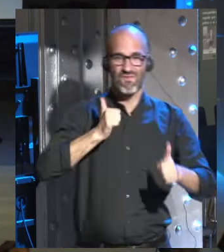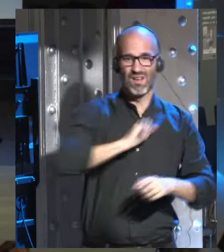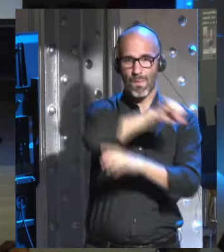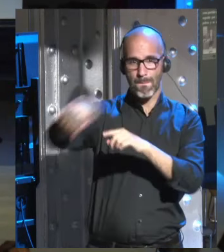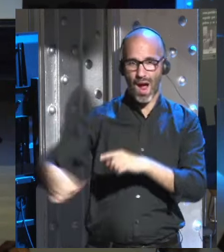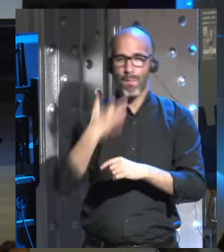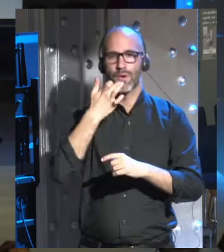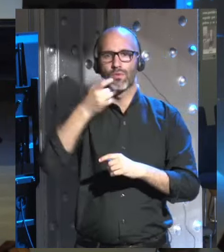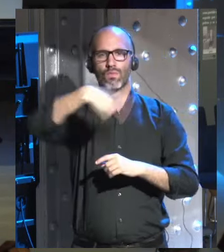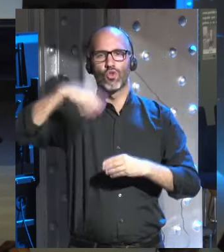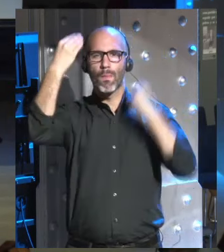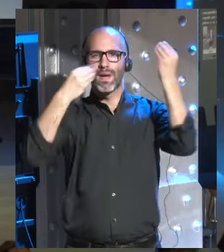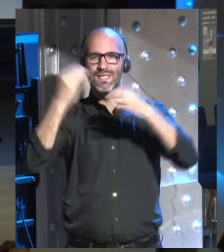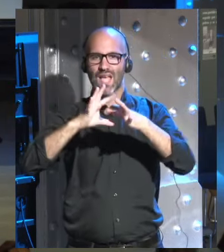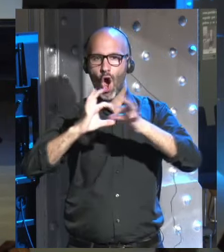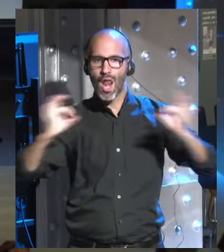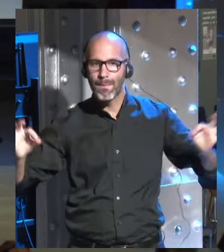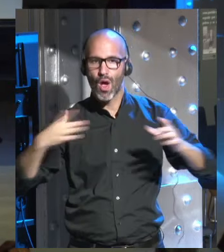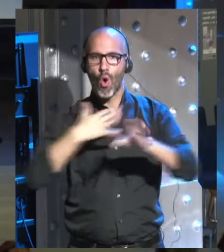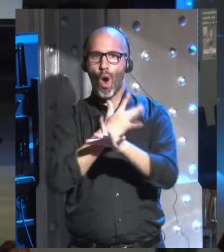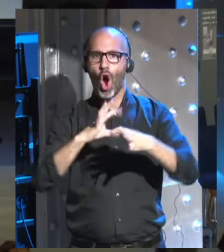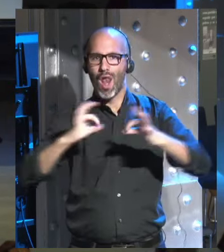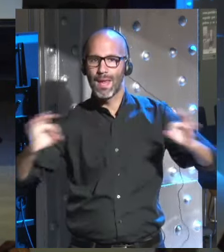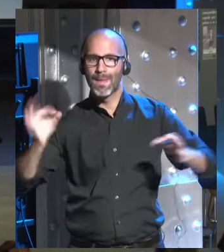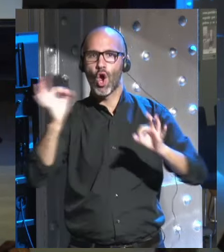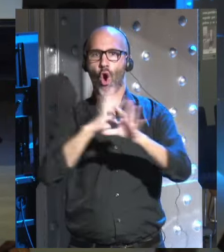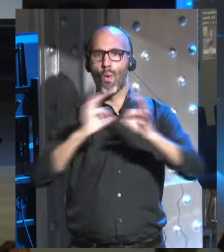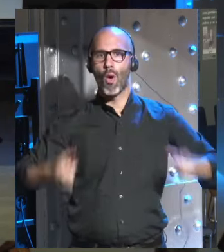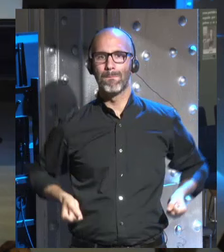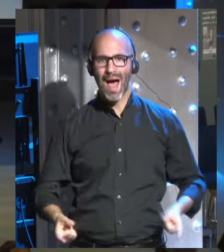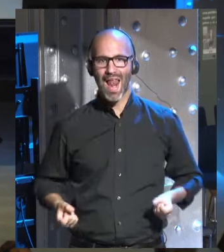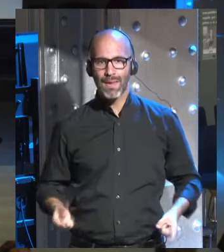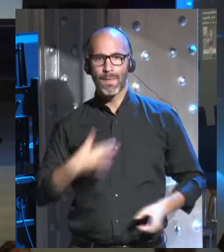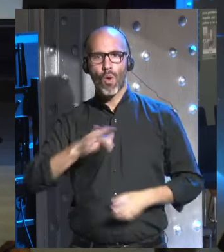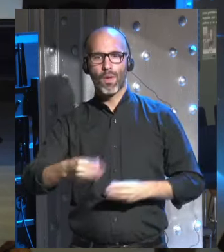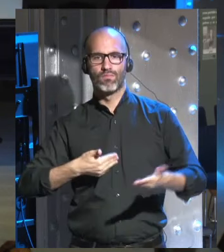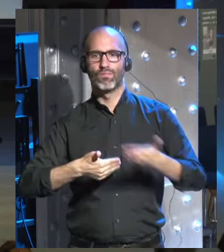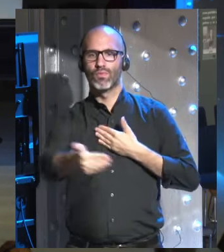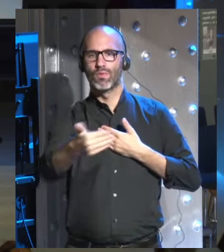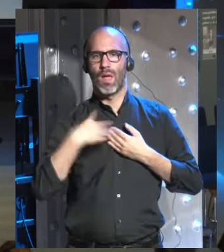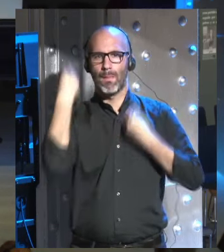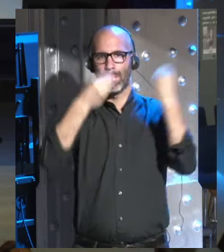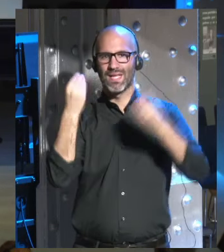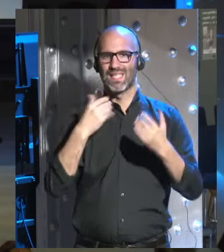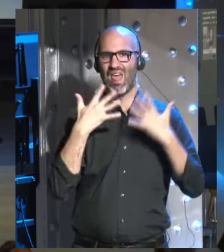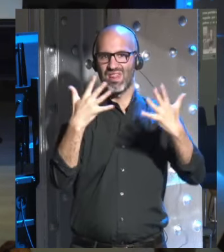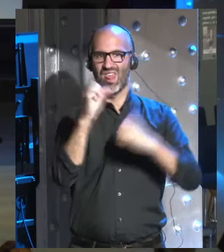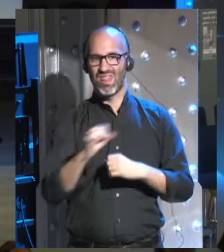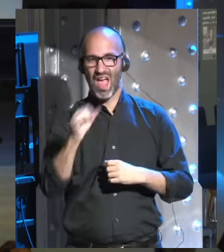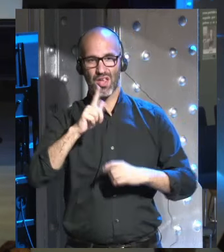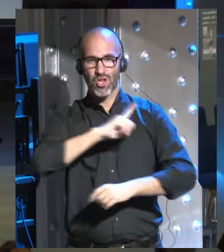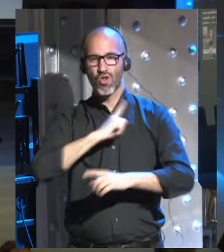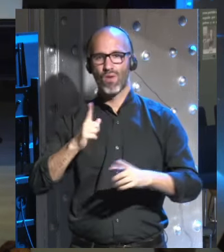Olímpicos y los Juegos Paralímpicos se espera que dentro de 10 12 años los récords de verdad